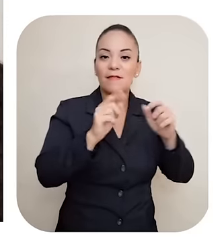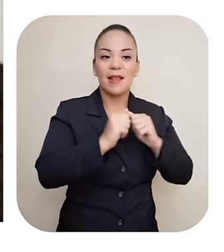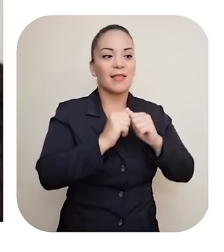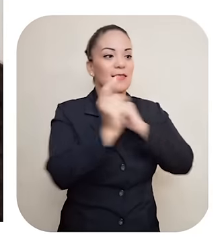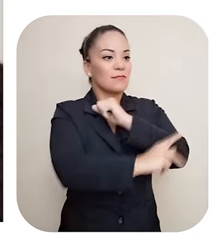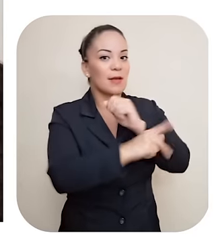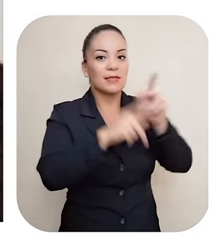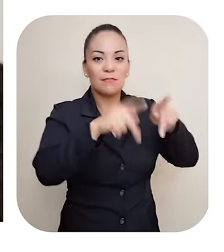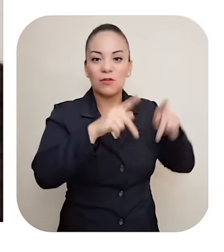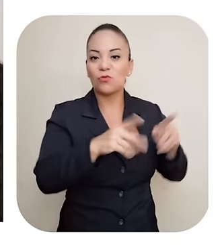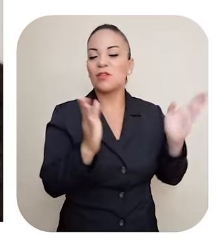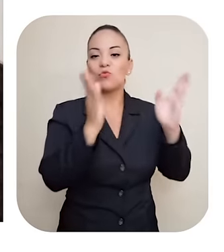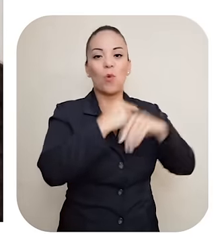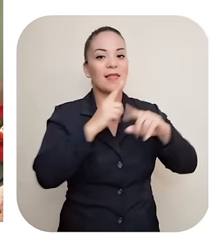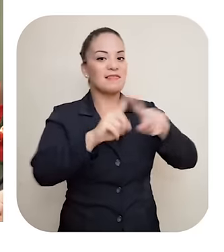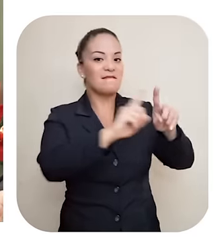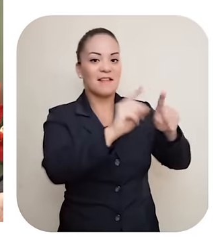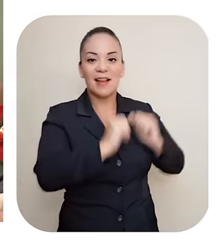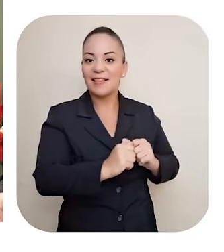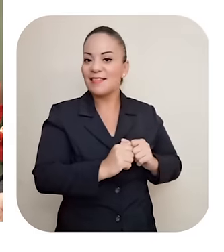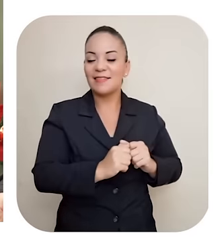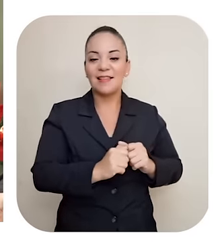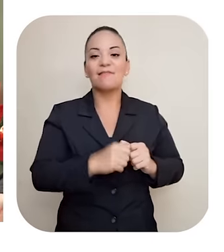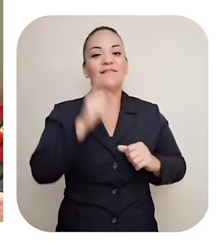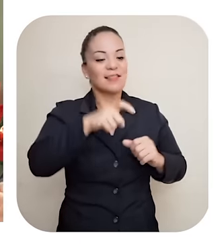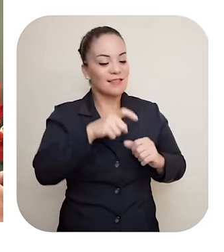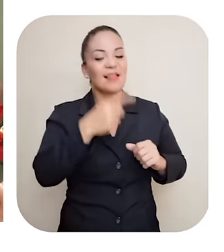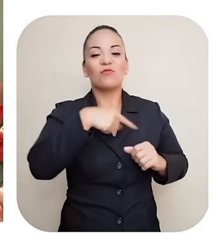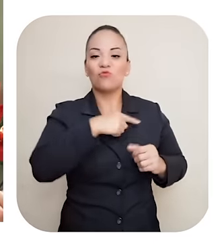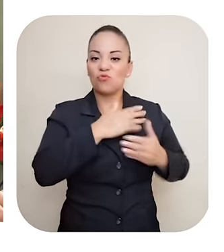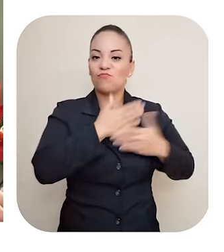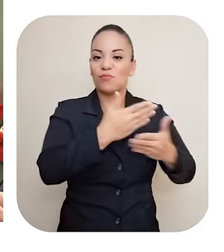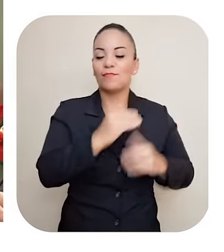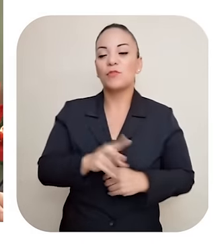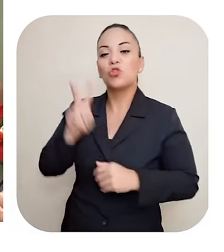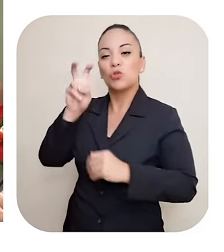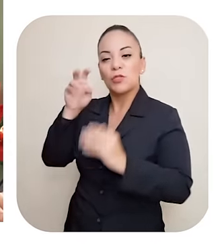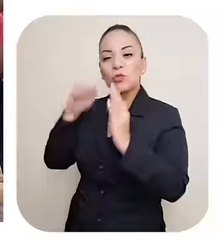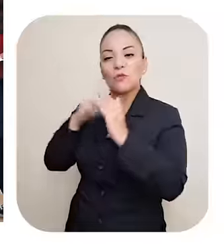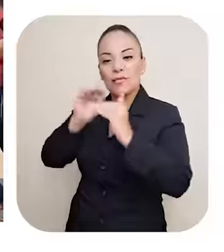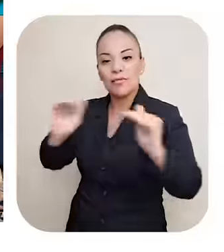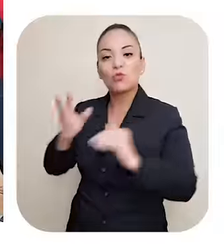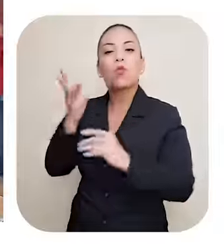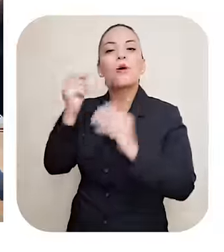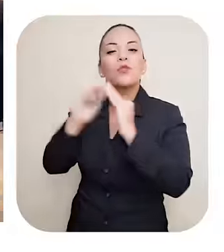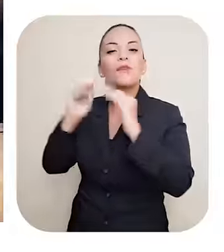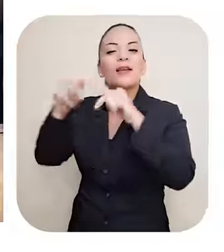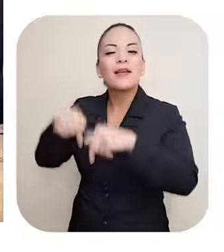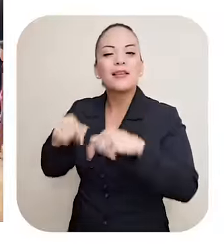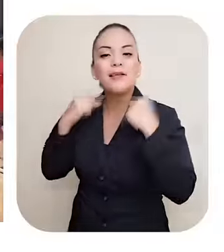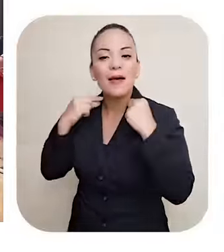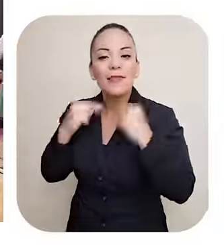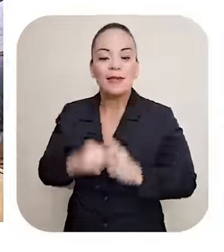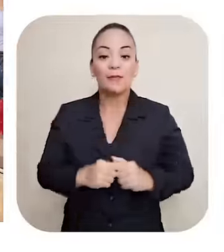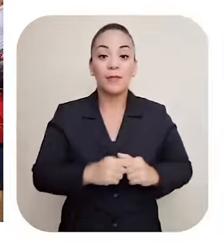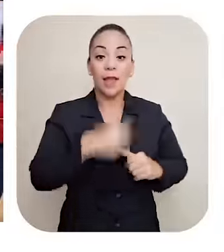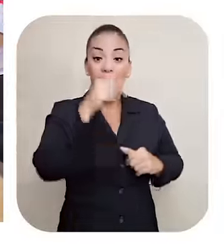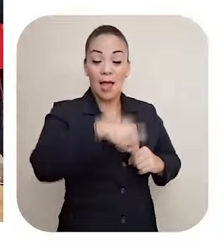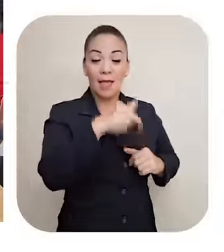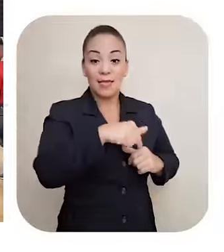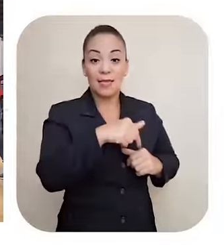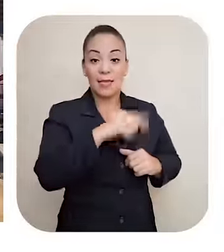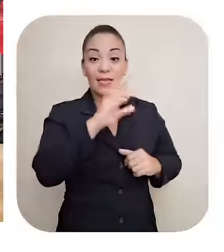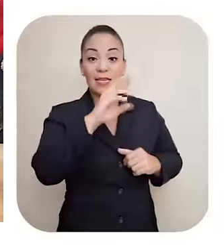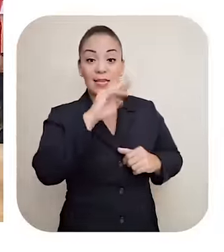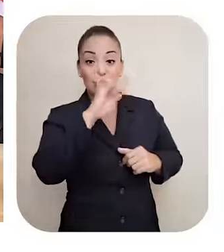O de necesidad Ahí tiene que haber el pan 200 mil niños ¿Cuántos viven aquí, padre? Ahorita podemos tener aquí en Cristo Rey Podemos tener